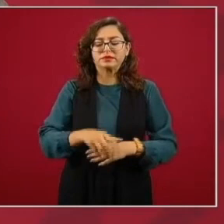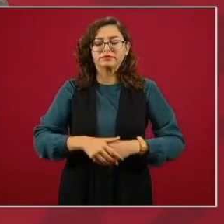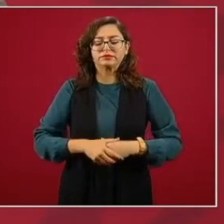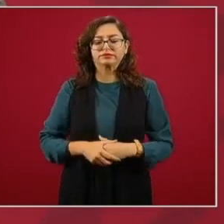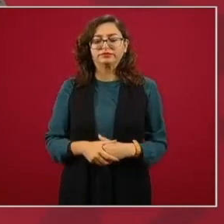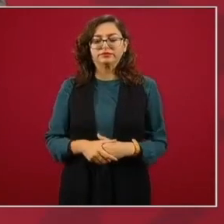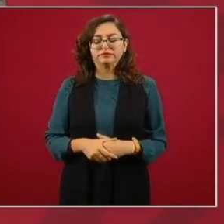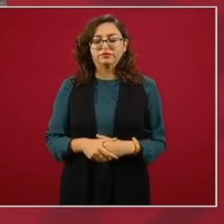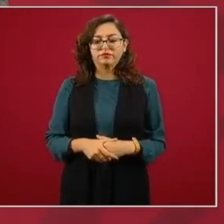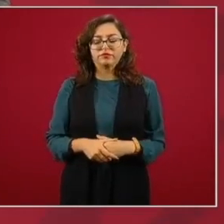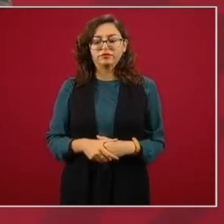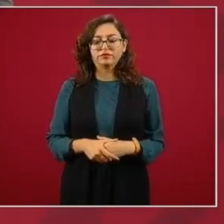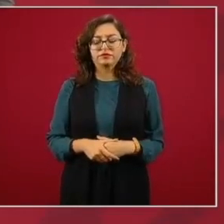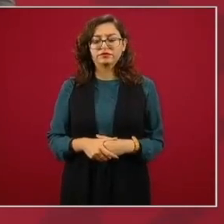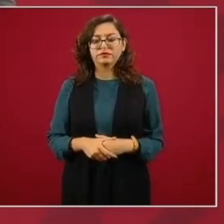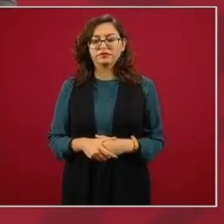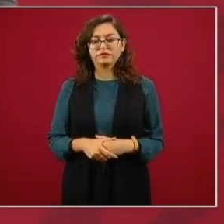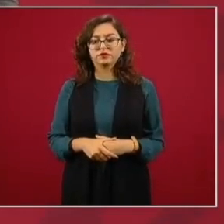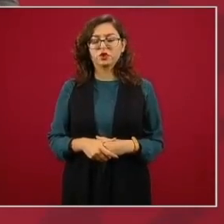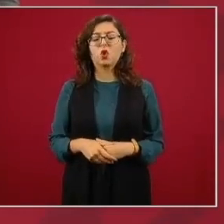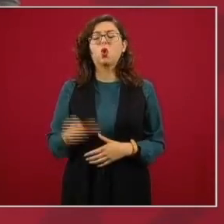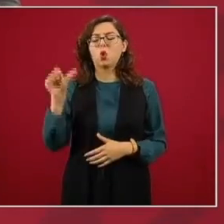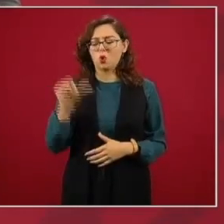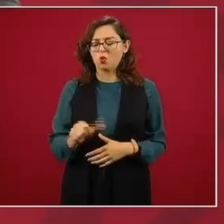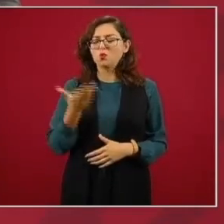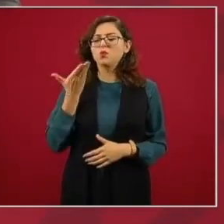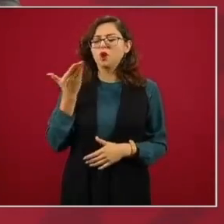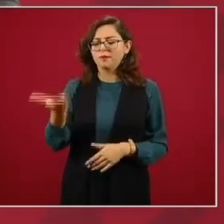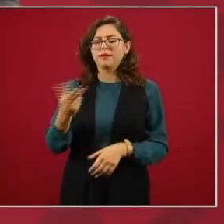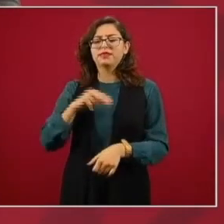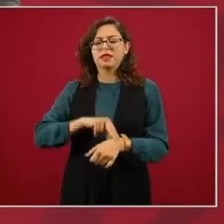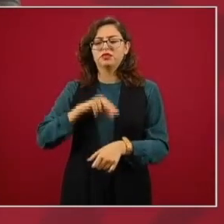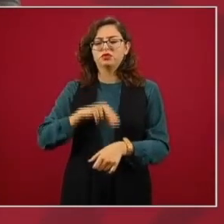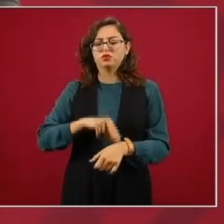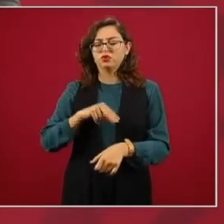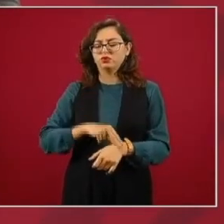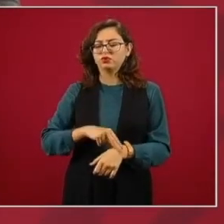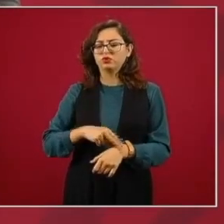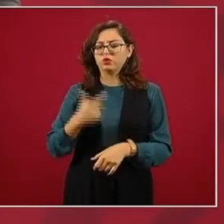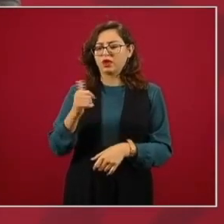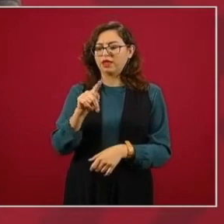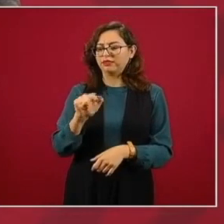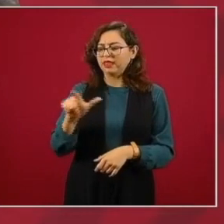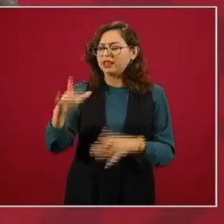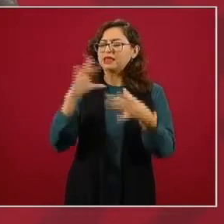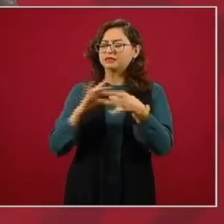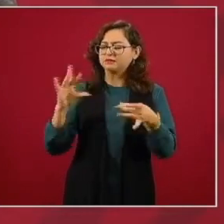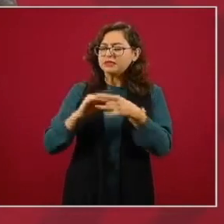y hoy le voy a solicitar al doctor que insista en eso